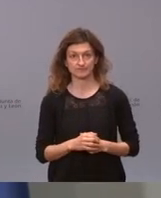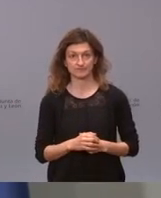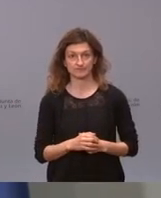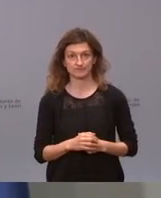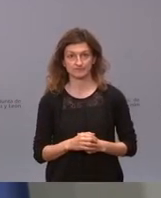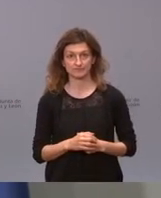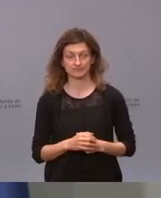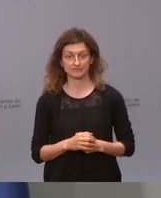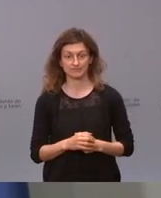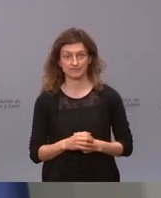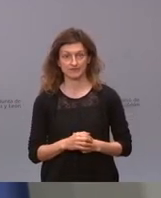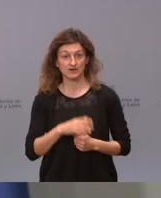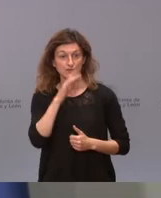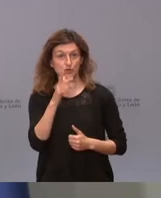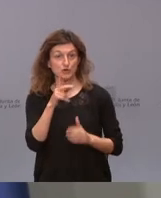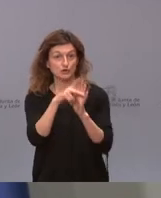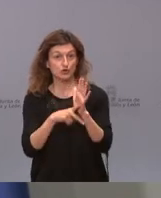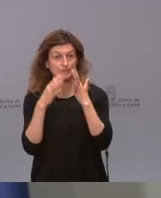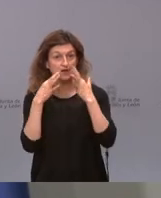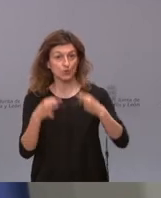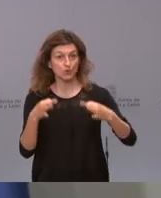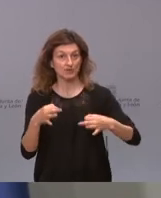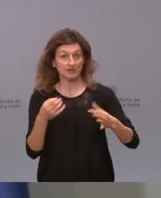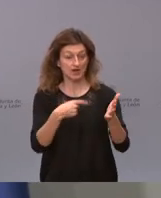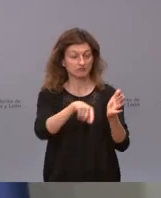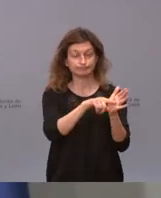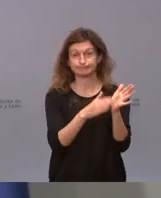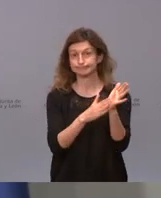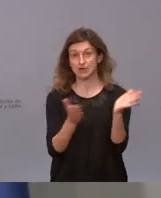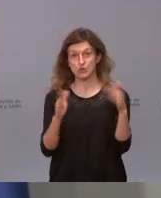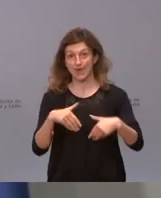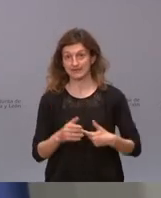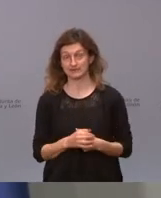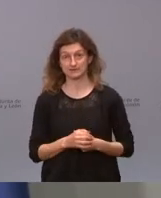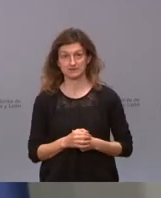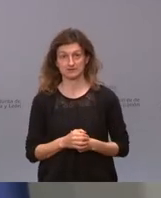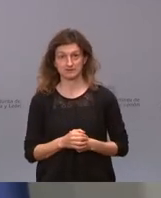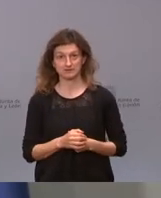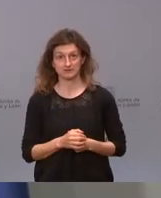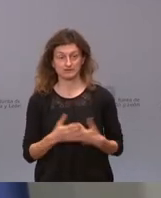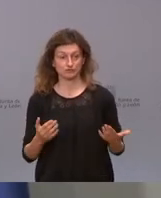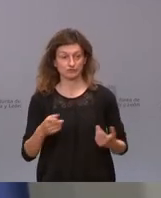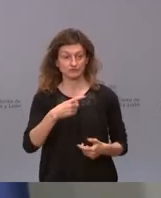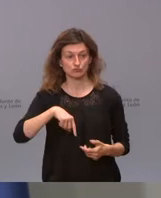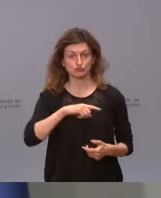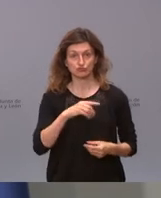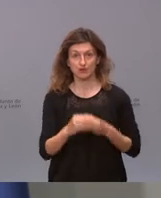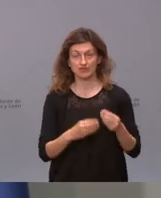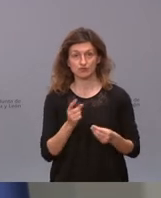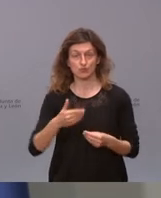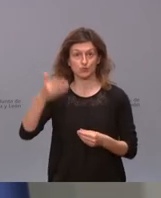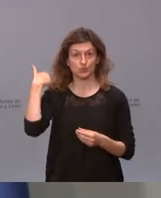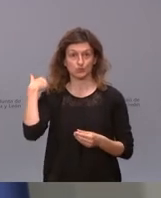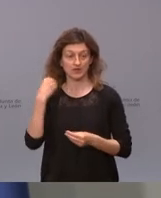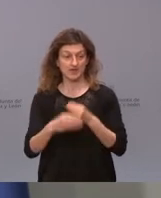No existe ninguna seguridad jurídica y nosotros lo que no haremos, porque además ya lo hicimos, ya